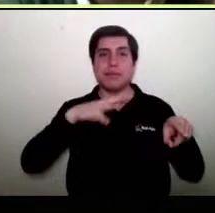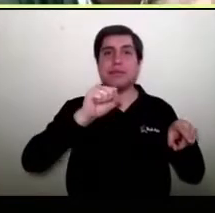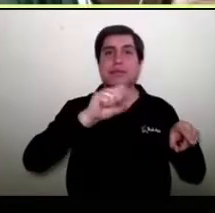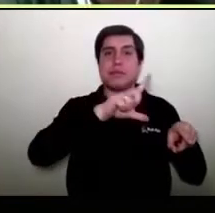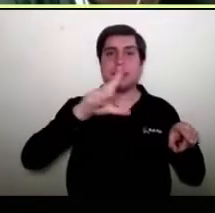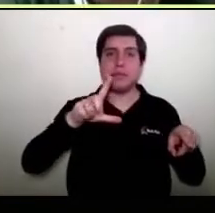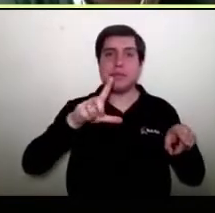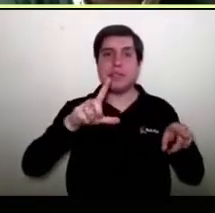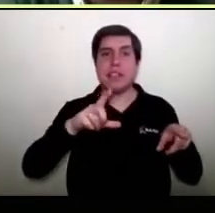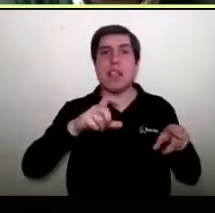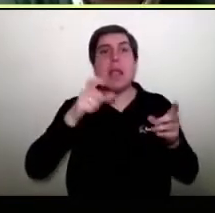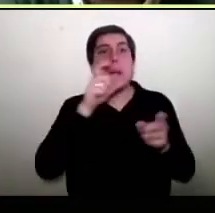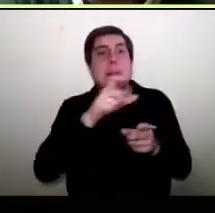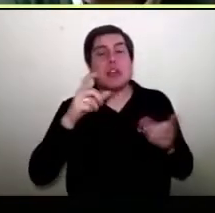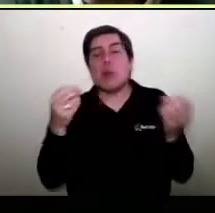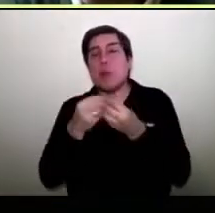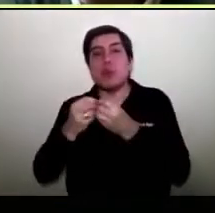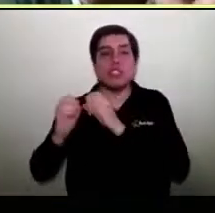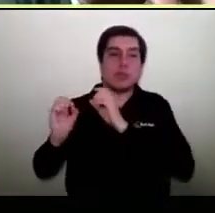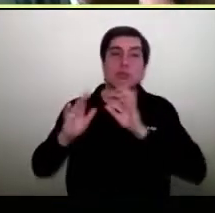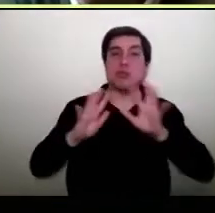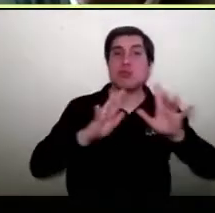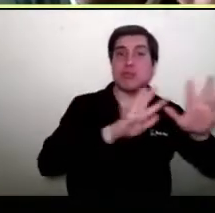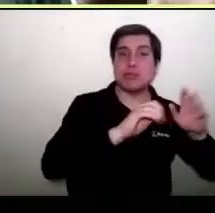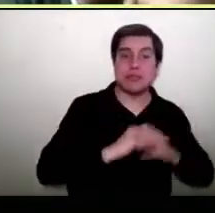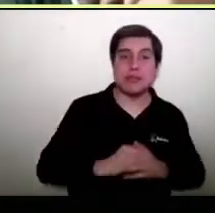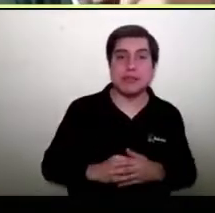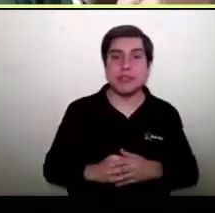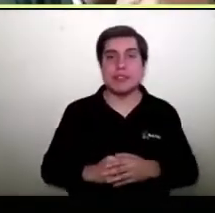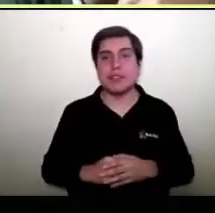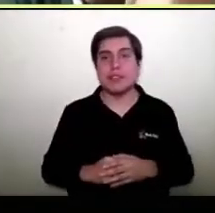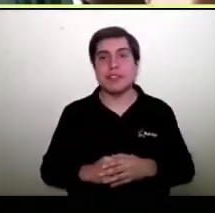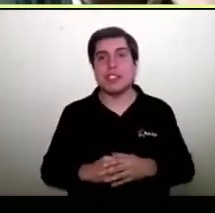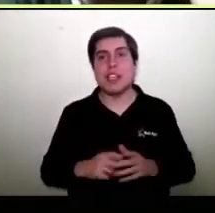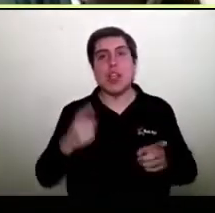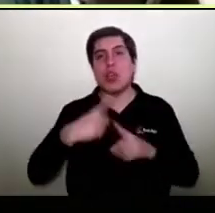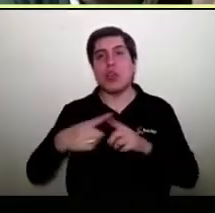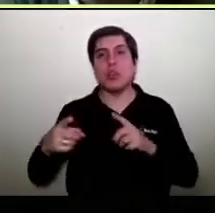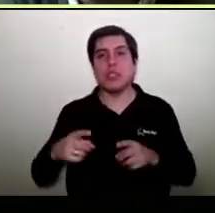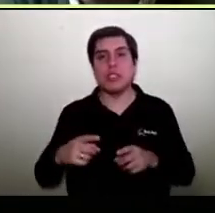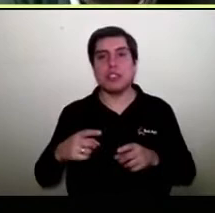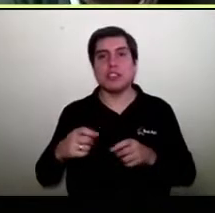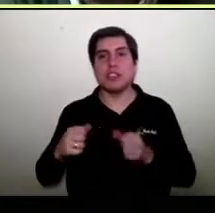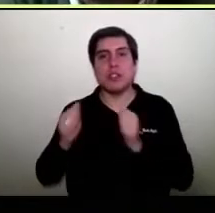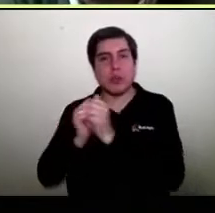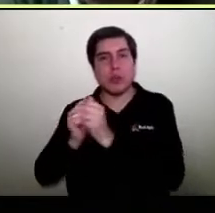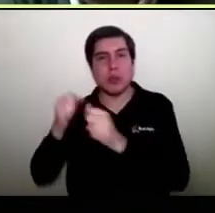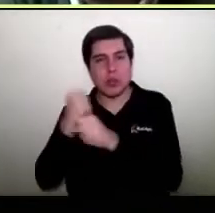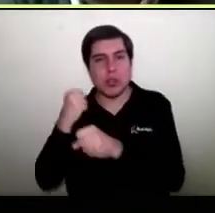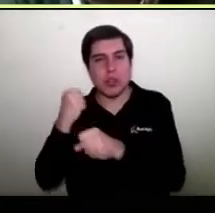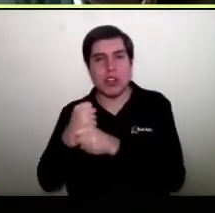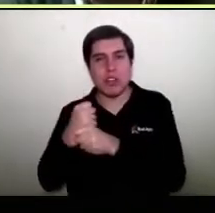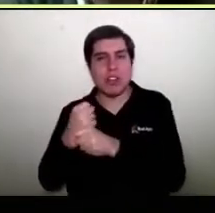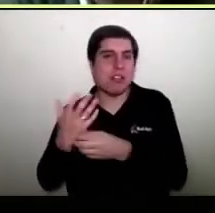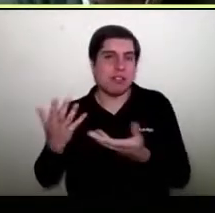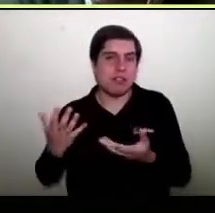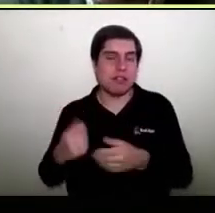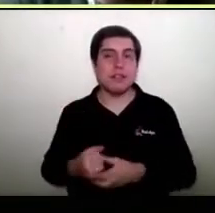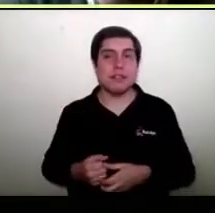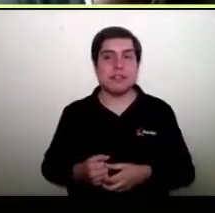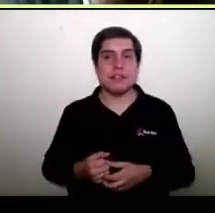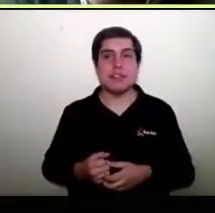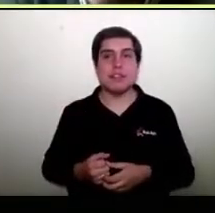mayor cantidad de clientes. Y también tenemos otras palabras en inglés que han salido, que es el co-working. Pero el co-working o el co-trabajo